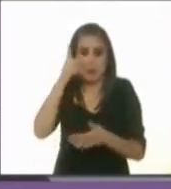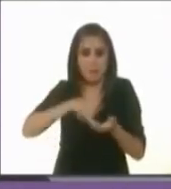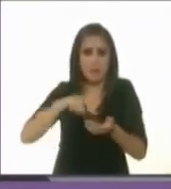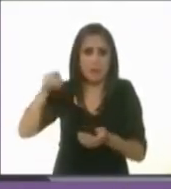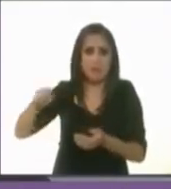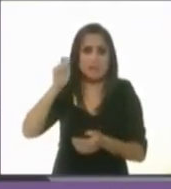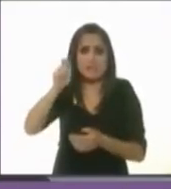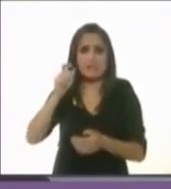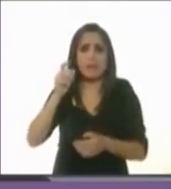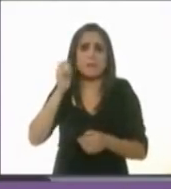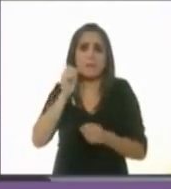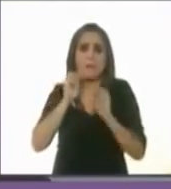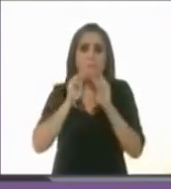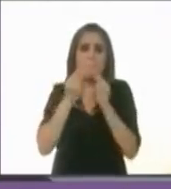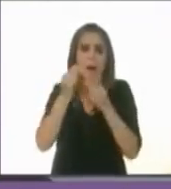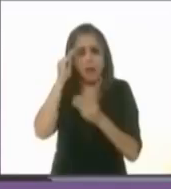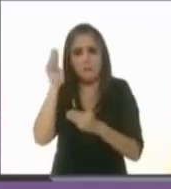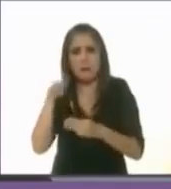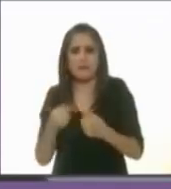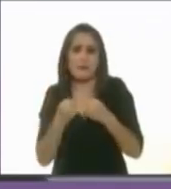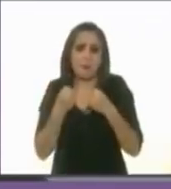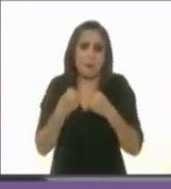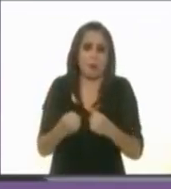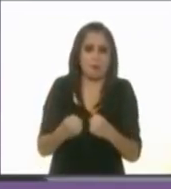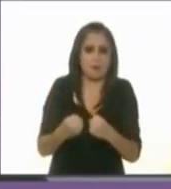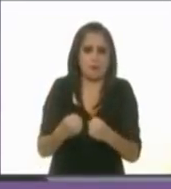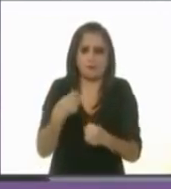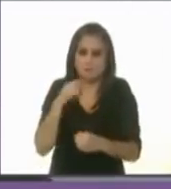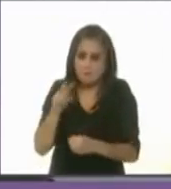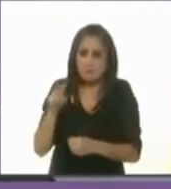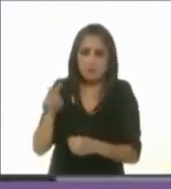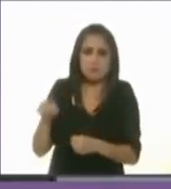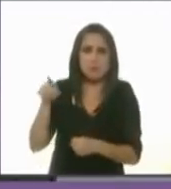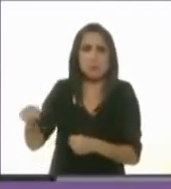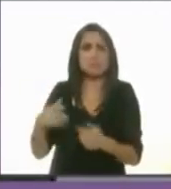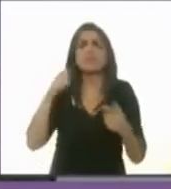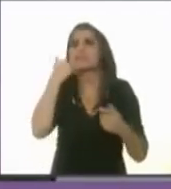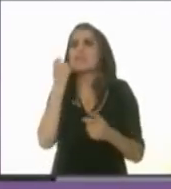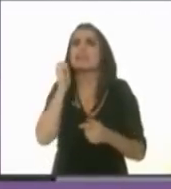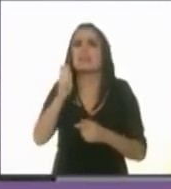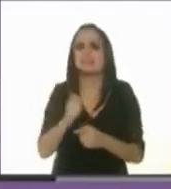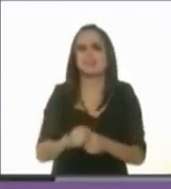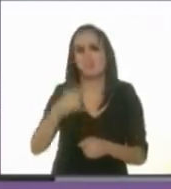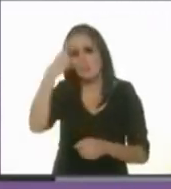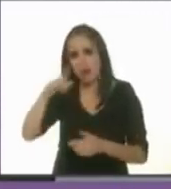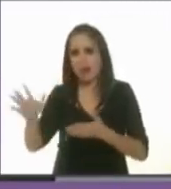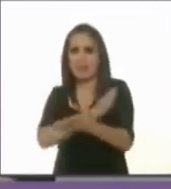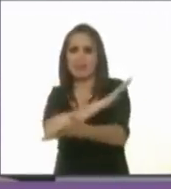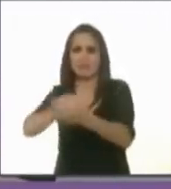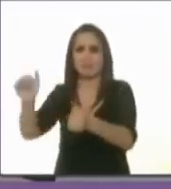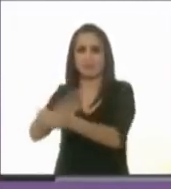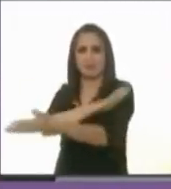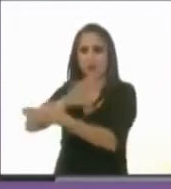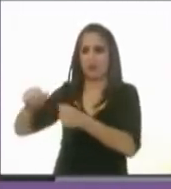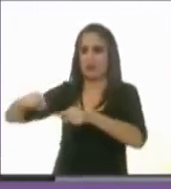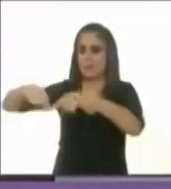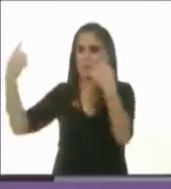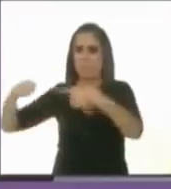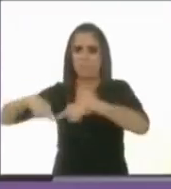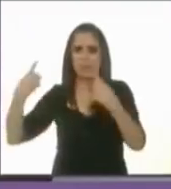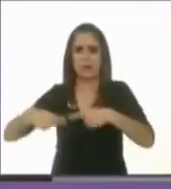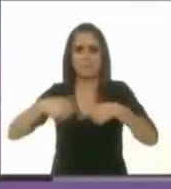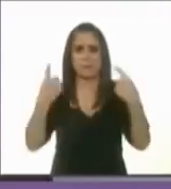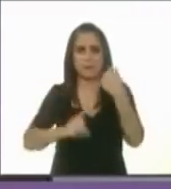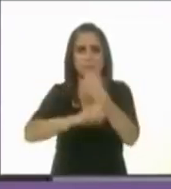de Troya, la mafia del poder para no poder. Y fue creado para destruir la fuerza alternativa, dividir, destruir